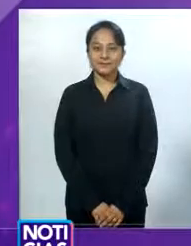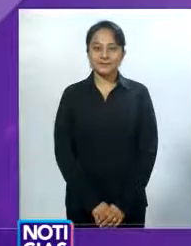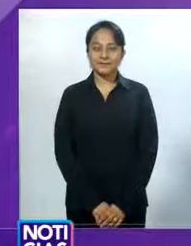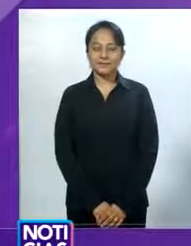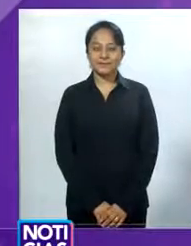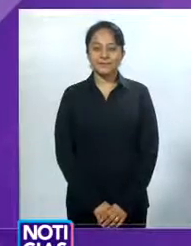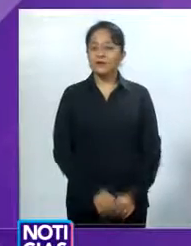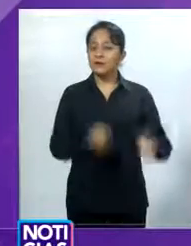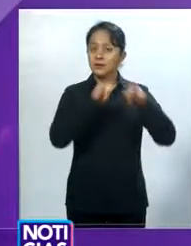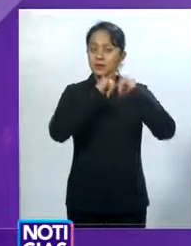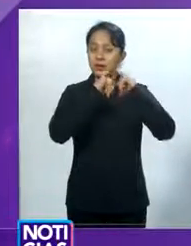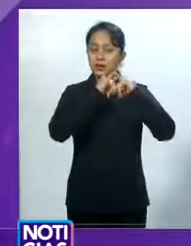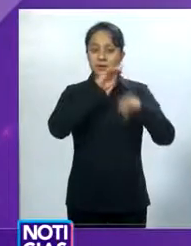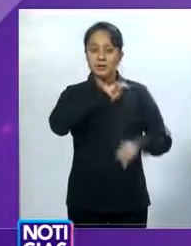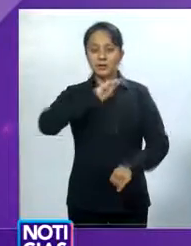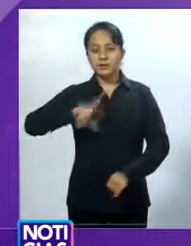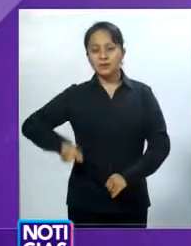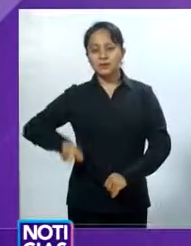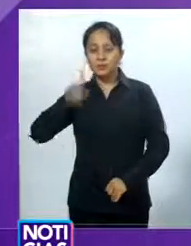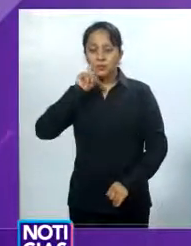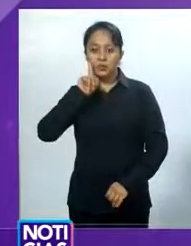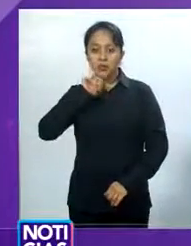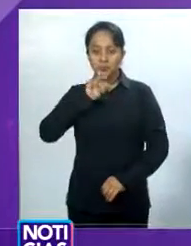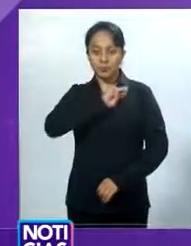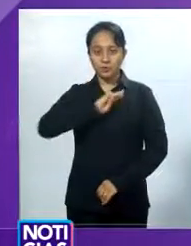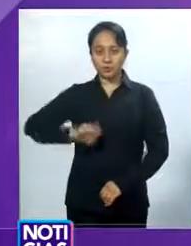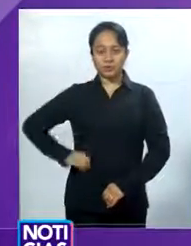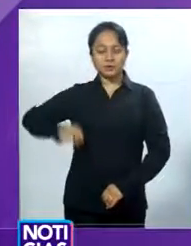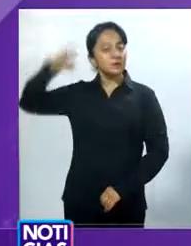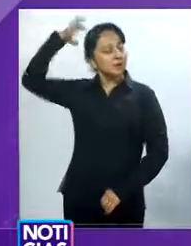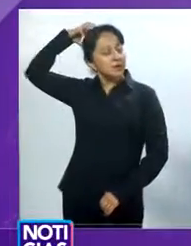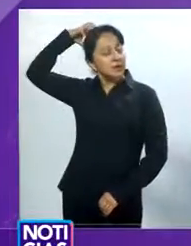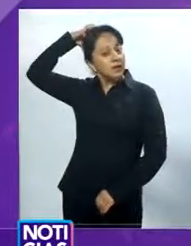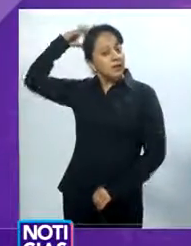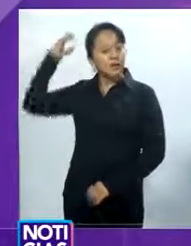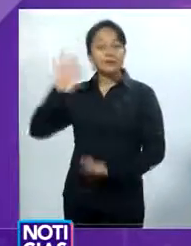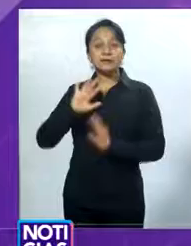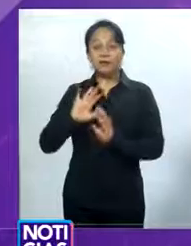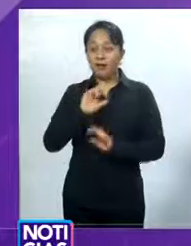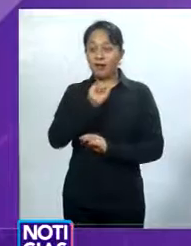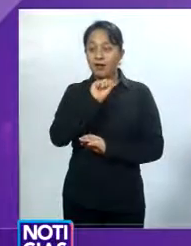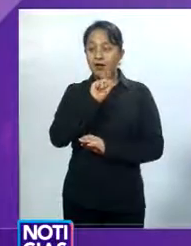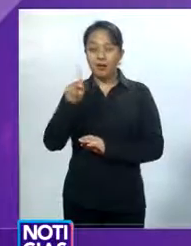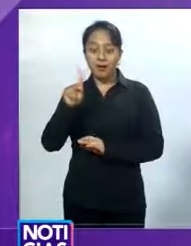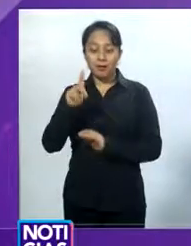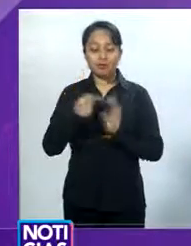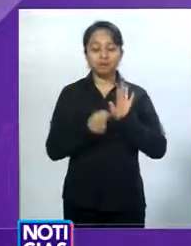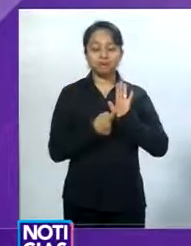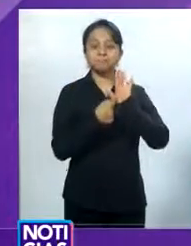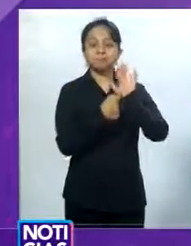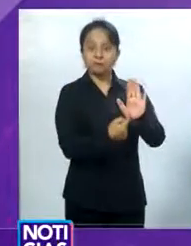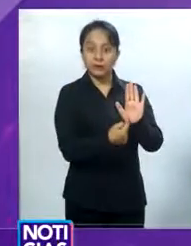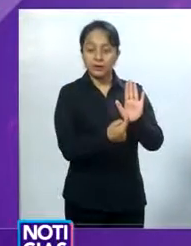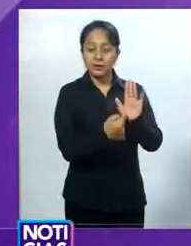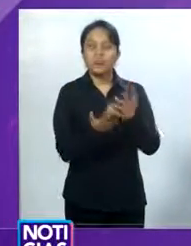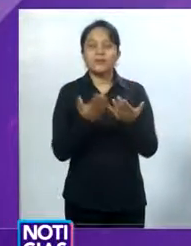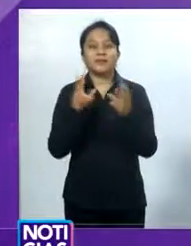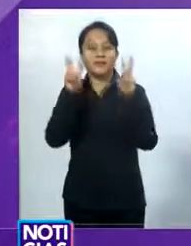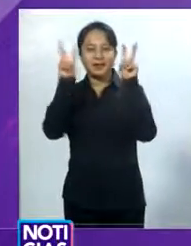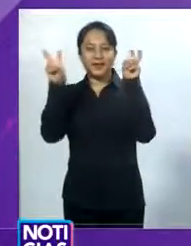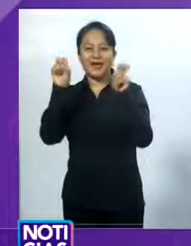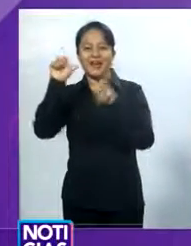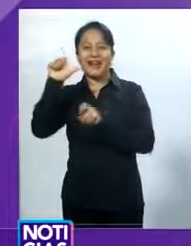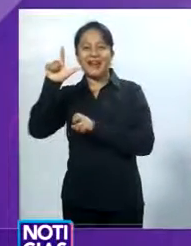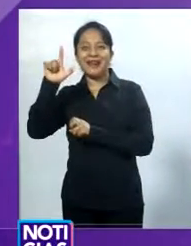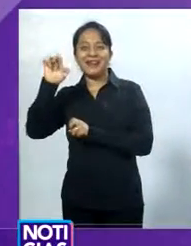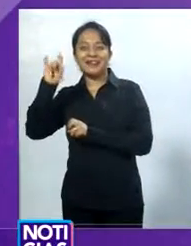En el Instituto Municipal de la Mujer de Corregidora se presentó la aplicación Alerta Mujer, la cual a partir de este día estará disponible